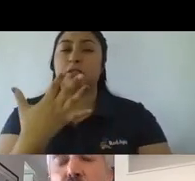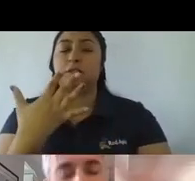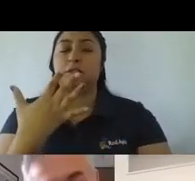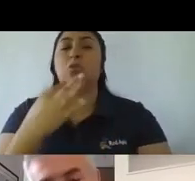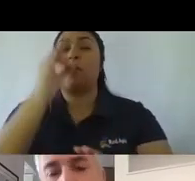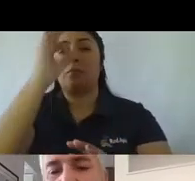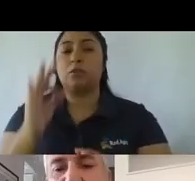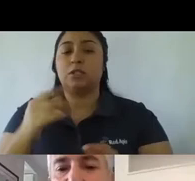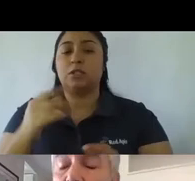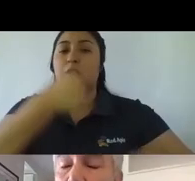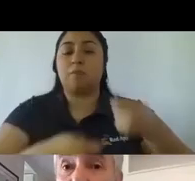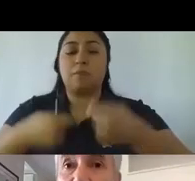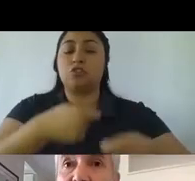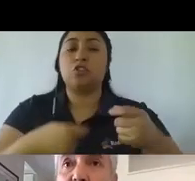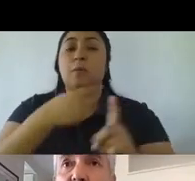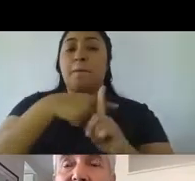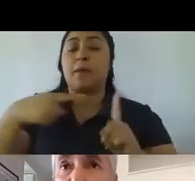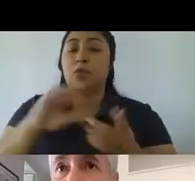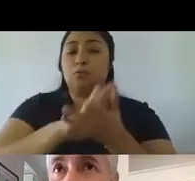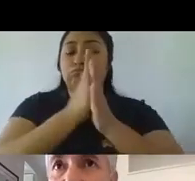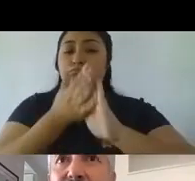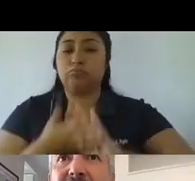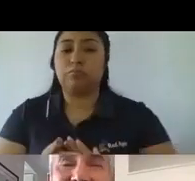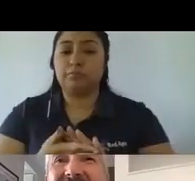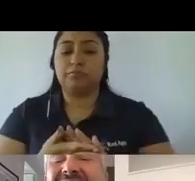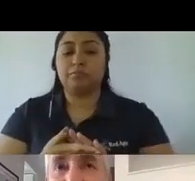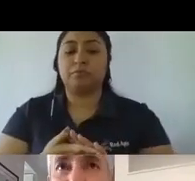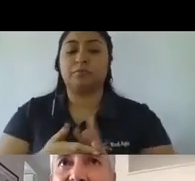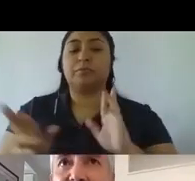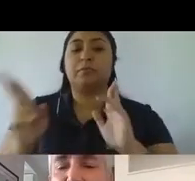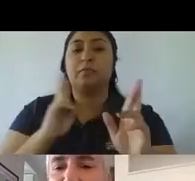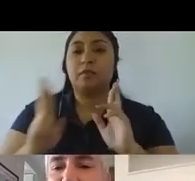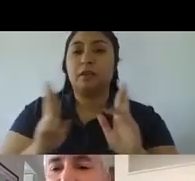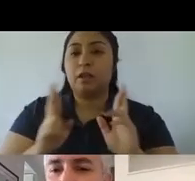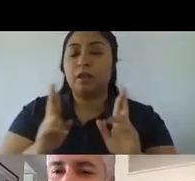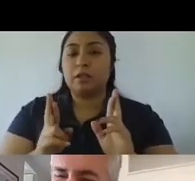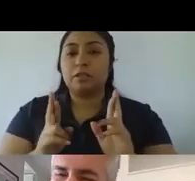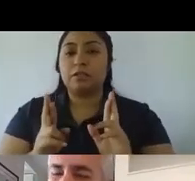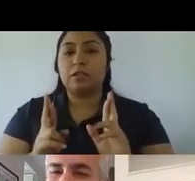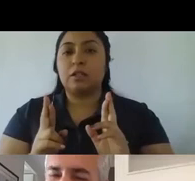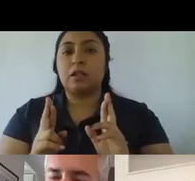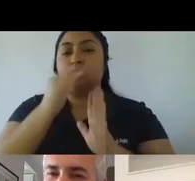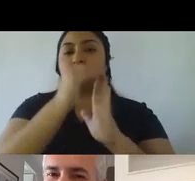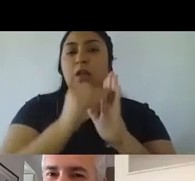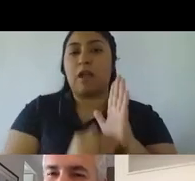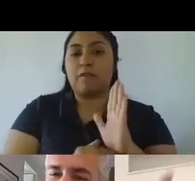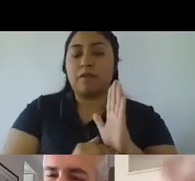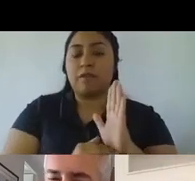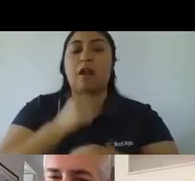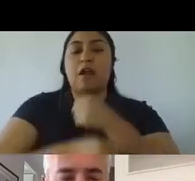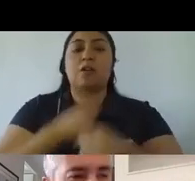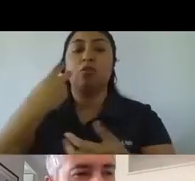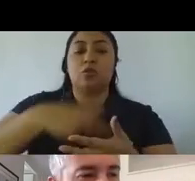en total, digamos, respecto de lo que ya venía a la baja el año 2018. Entonces, miremos a este escenario,